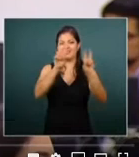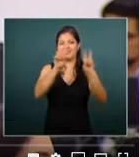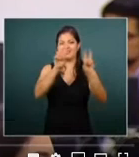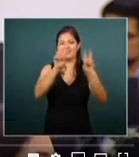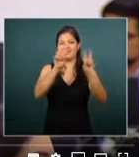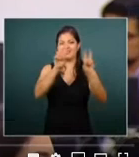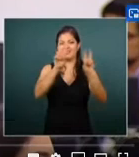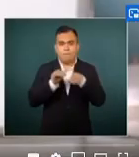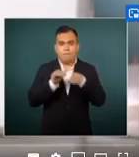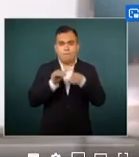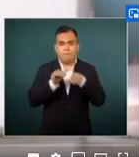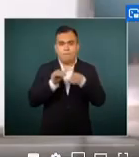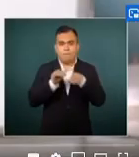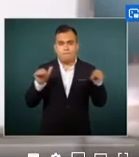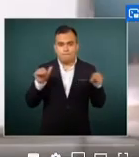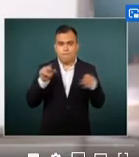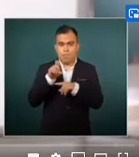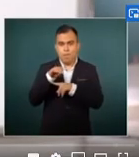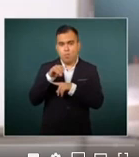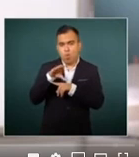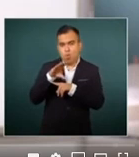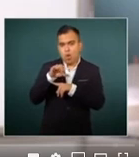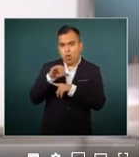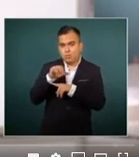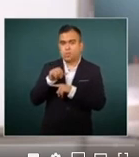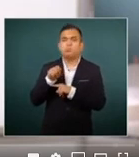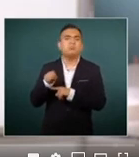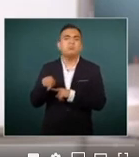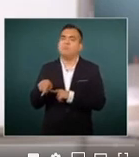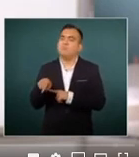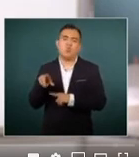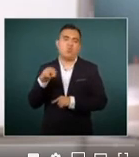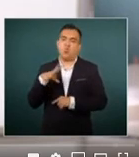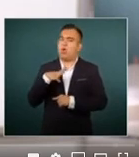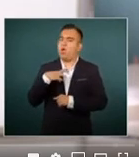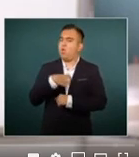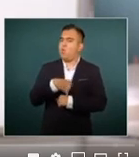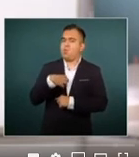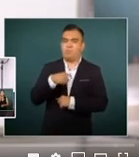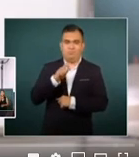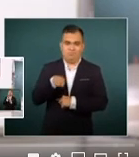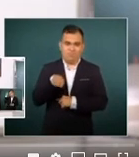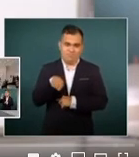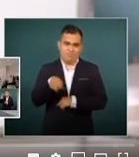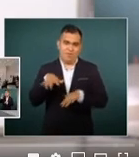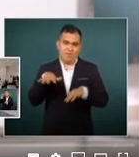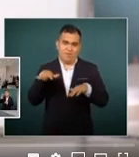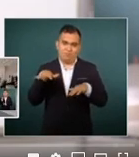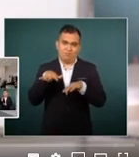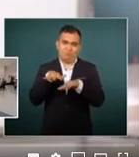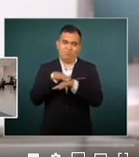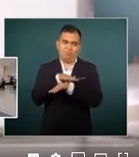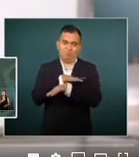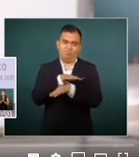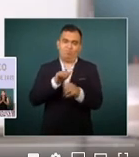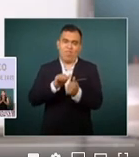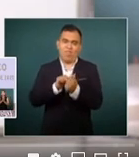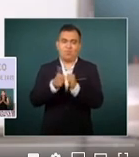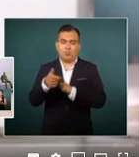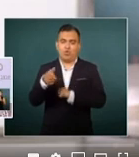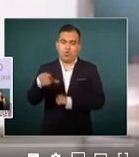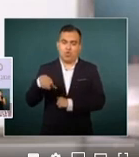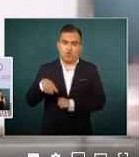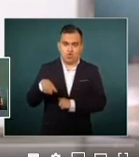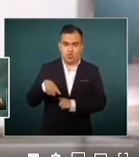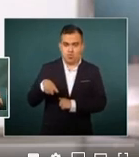vamos a escucharlo no muy contentos respecto a la transformación al movimiento que su gobierno encabeza